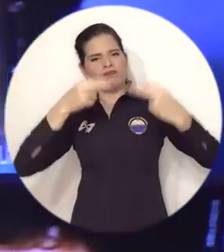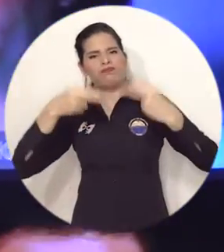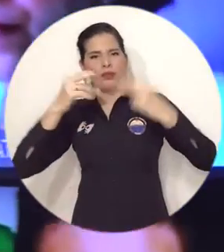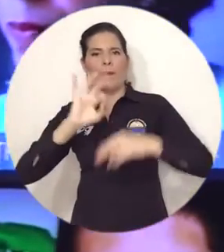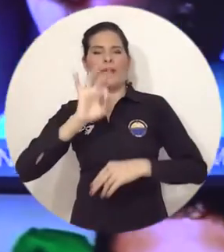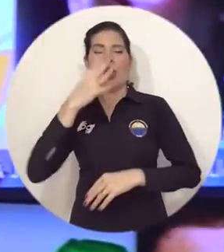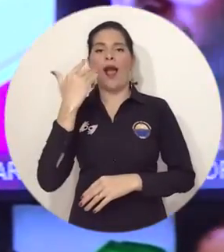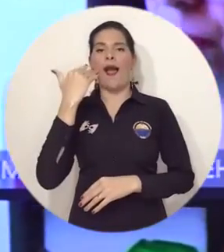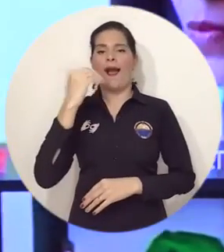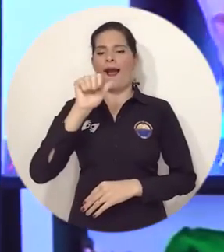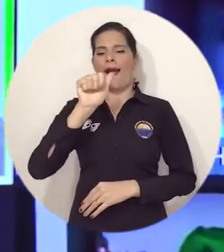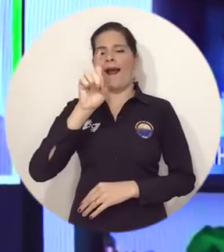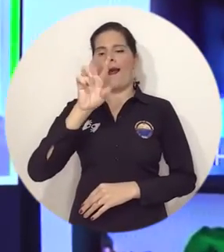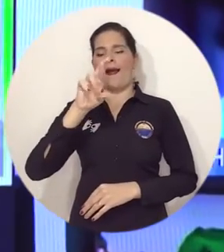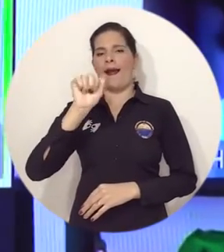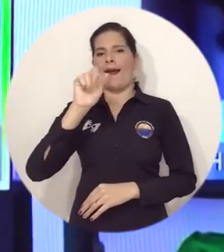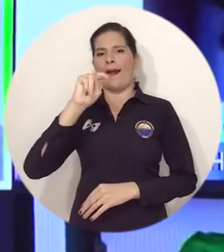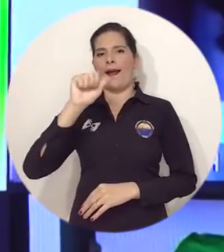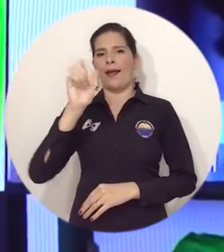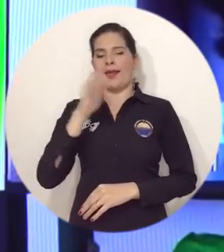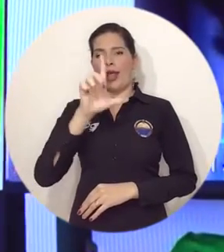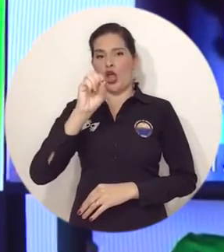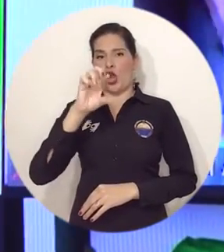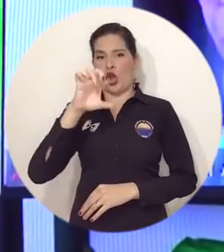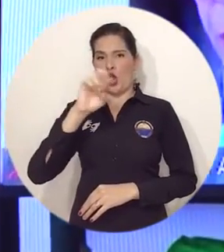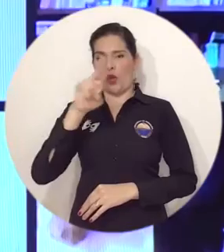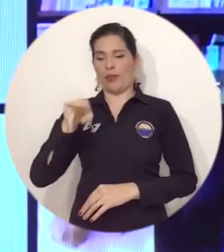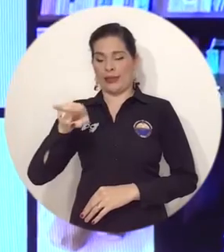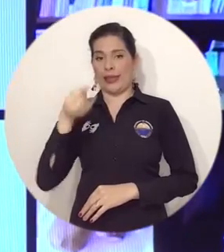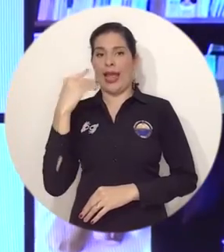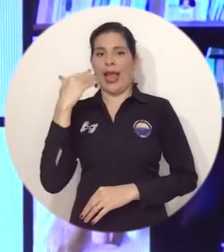López Jan Box, delegada del Ministerio de Educación.